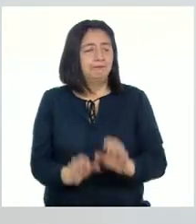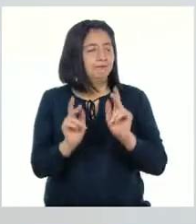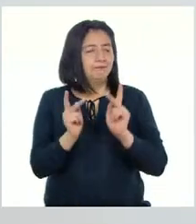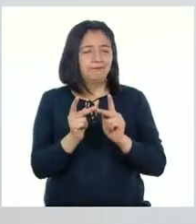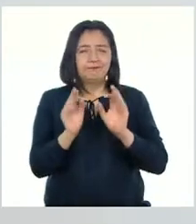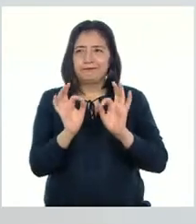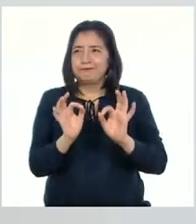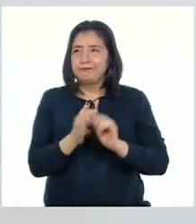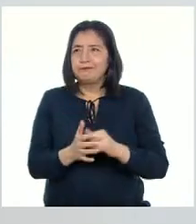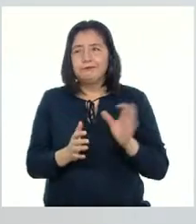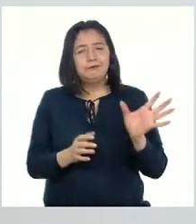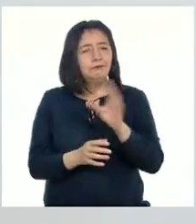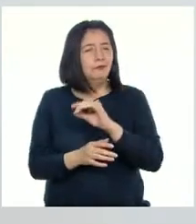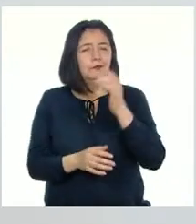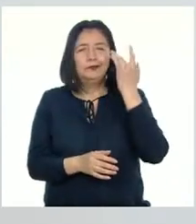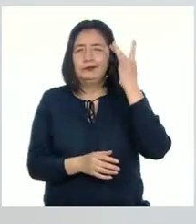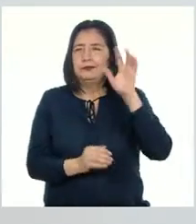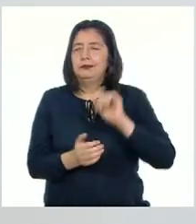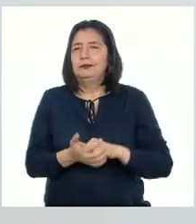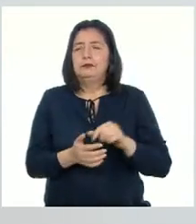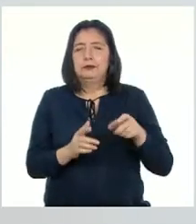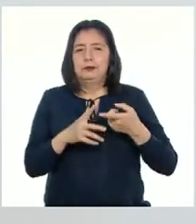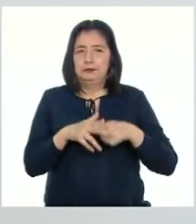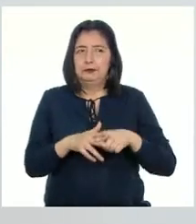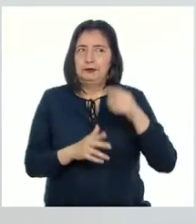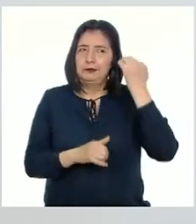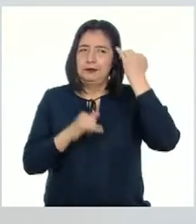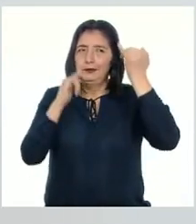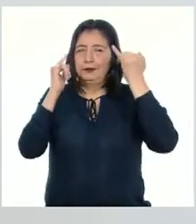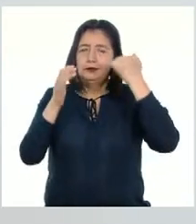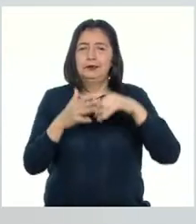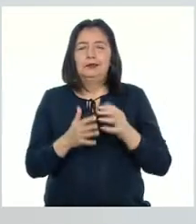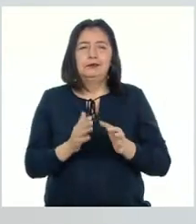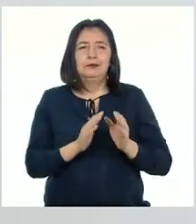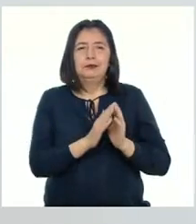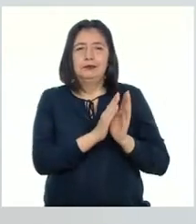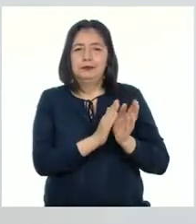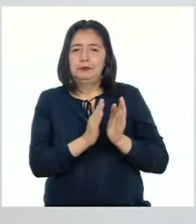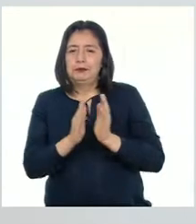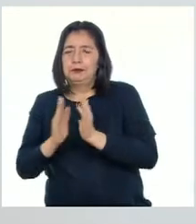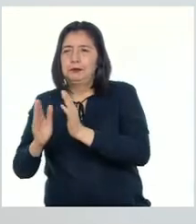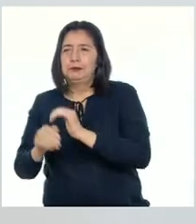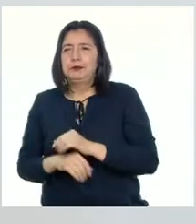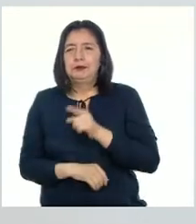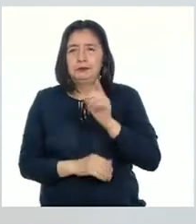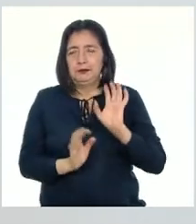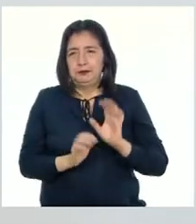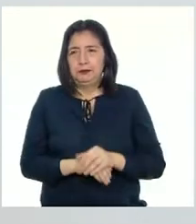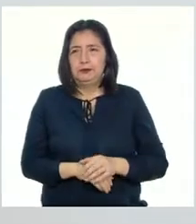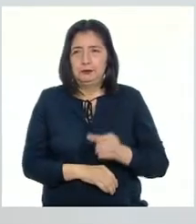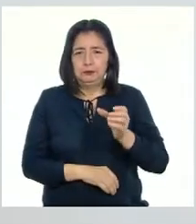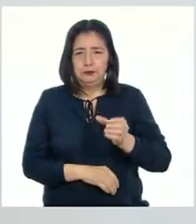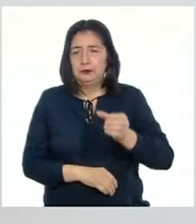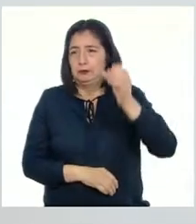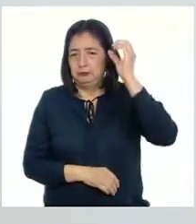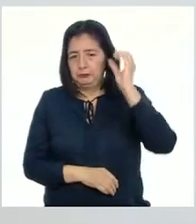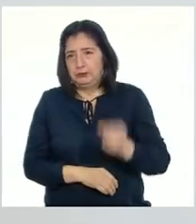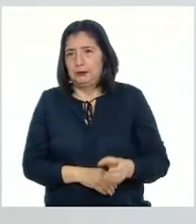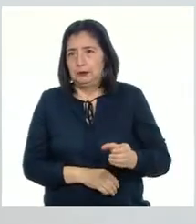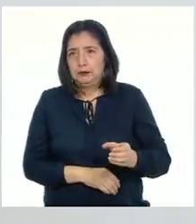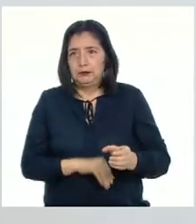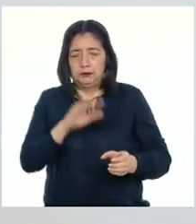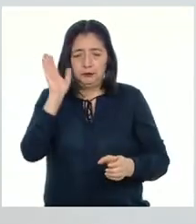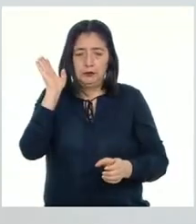¡Perfecto! Ya tenemos todos los sonidos y empezamos a crear nuestra secuencia Entonces, golpeo abajo,